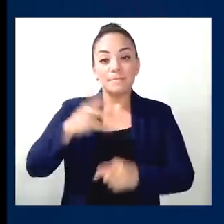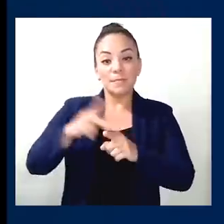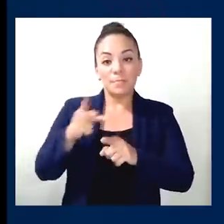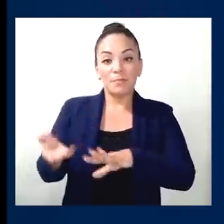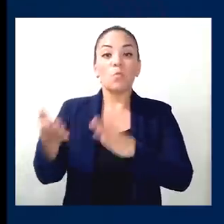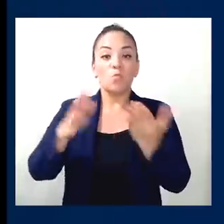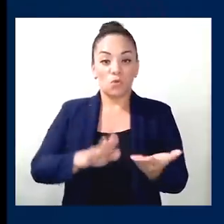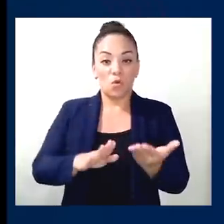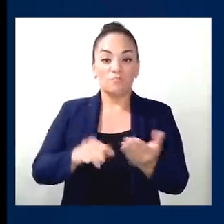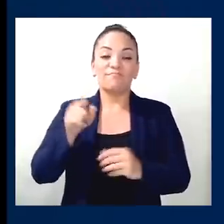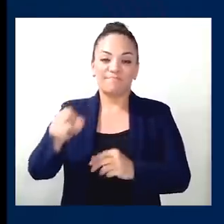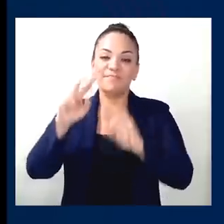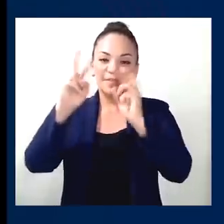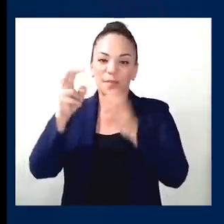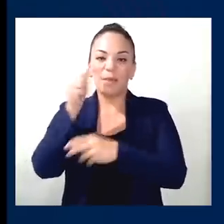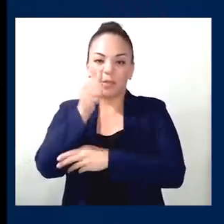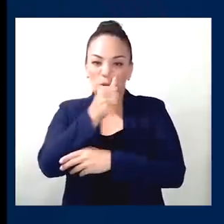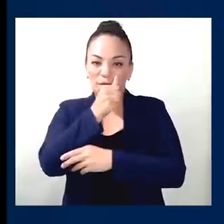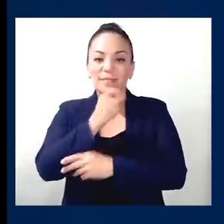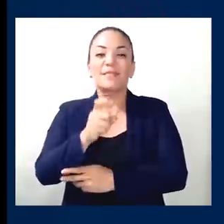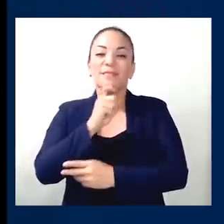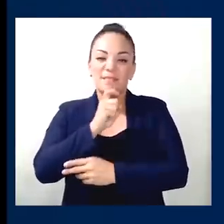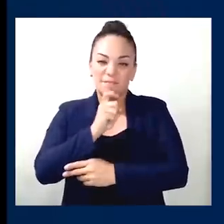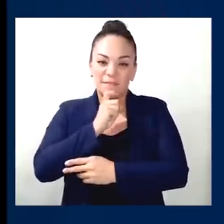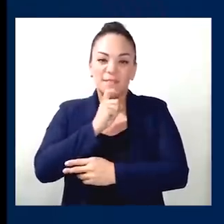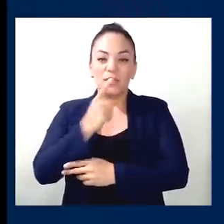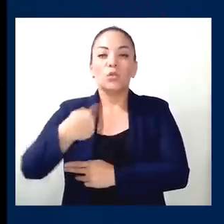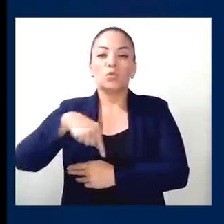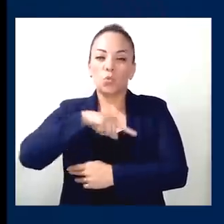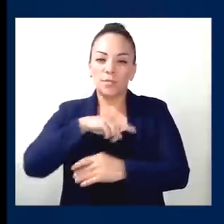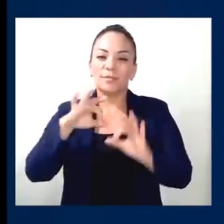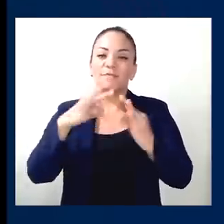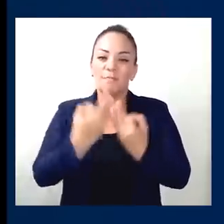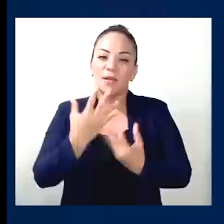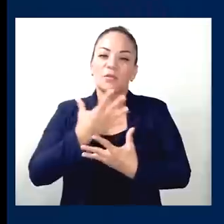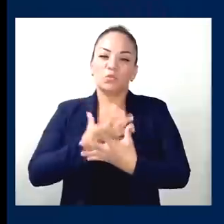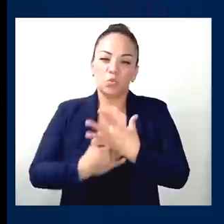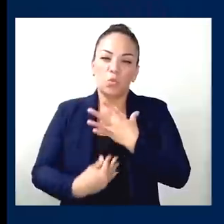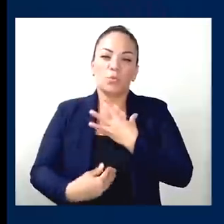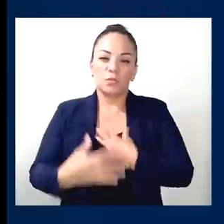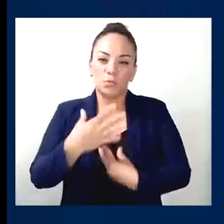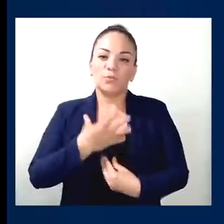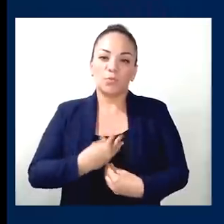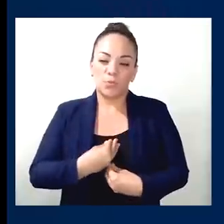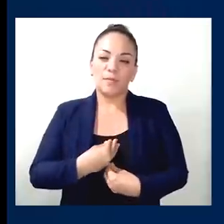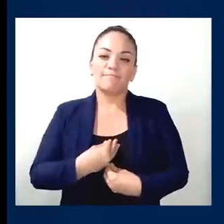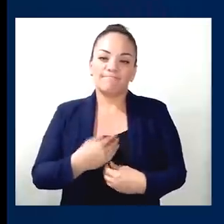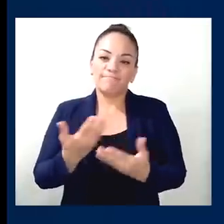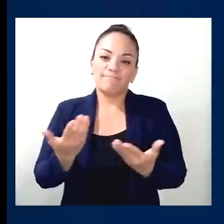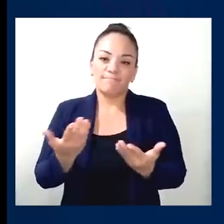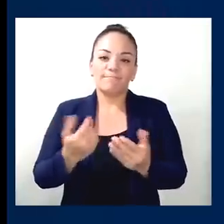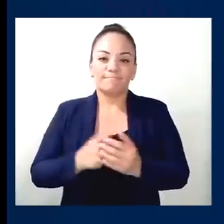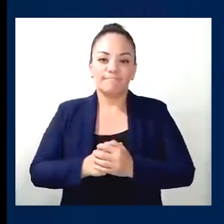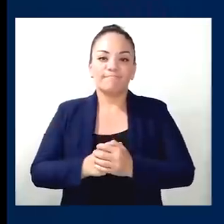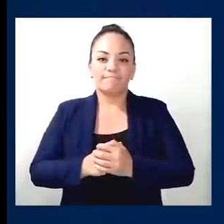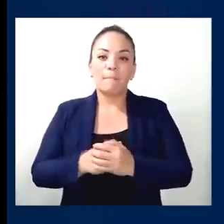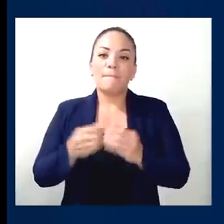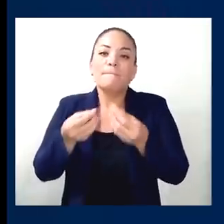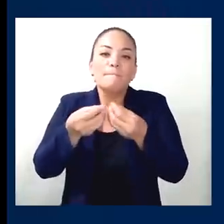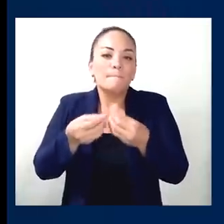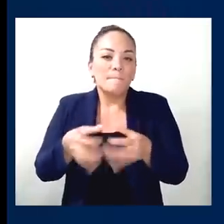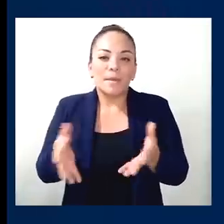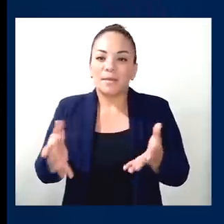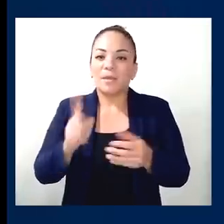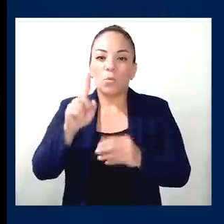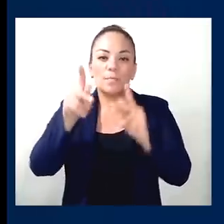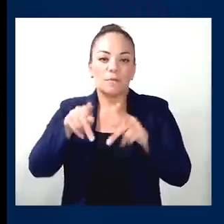primo por drogas. Ha sido muy difícil como familia perder un familiar por un tema